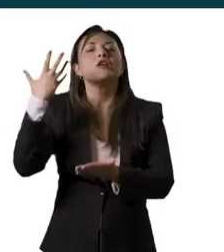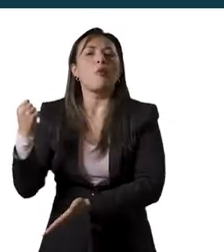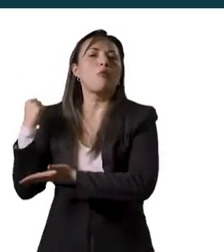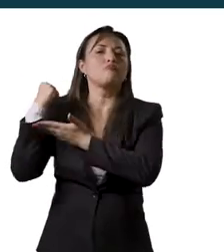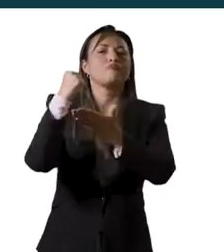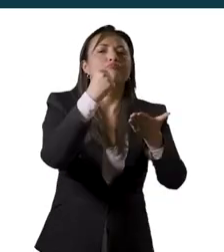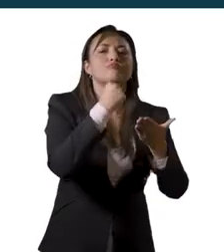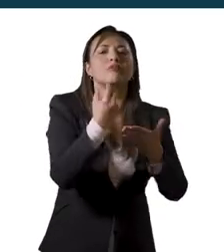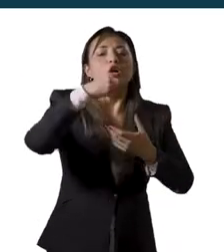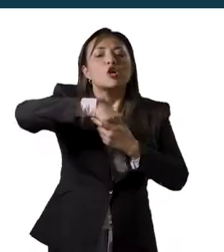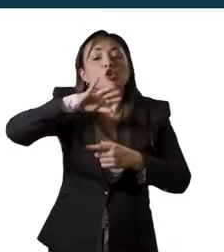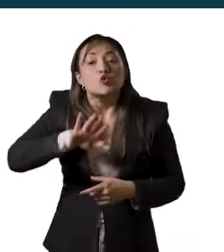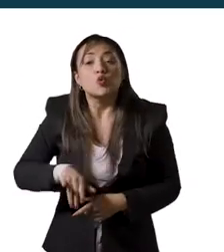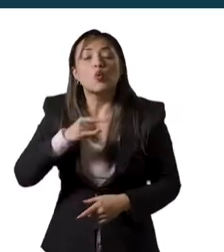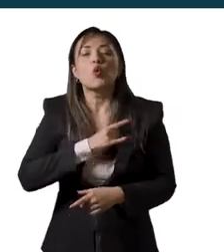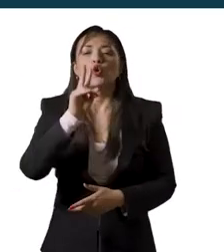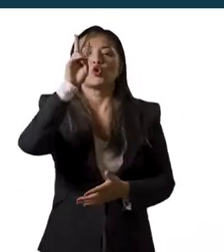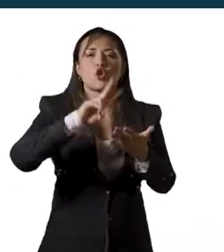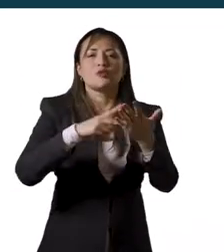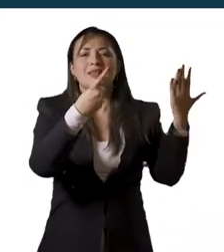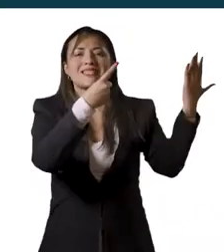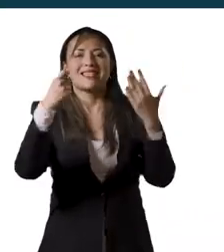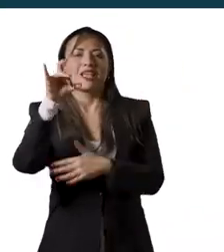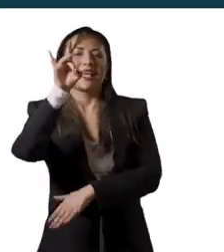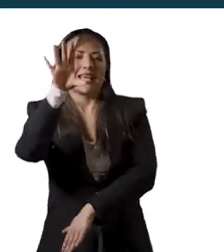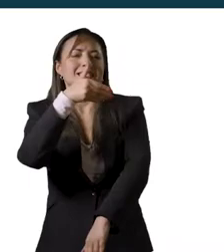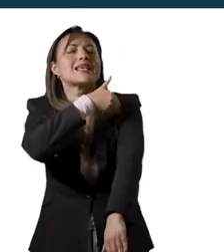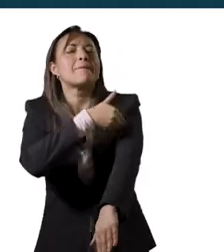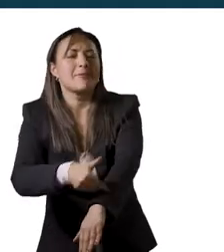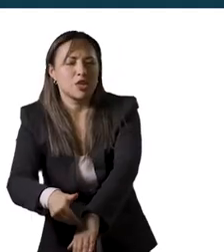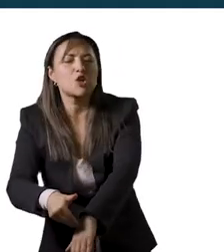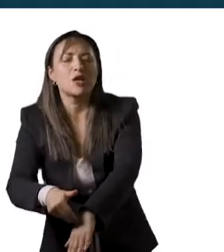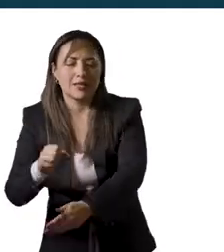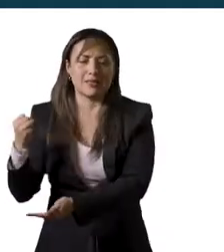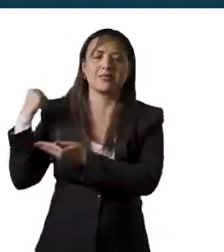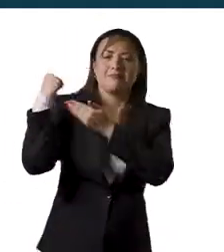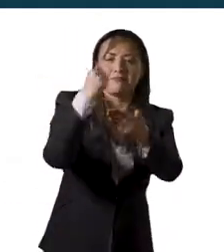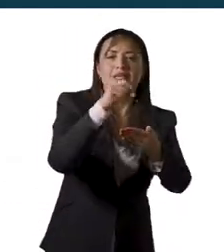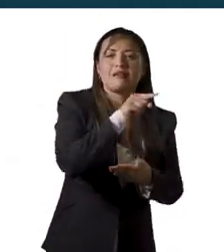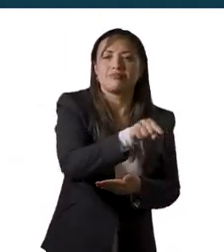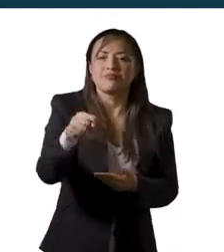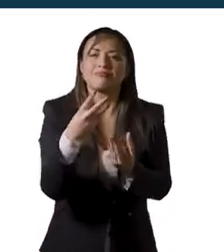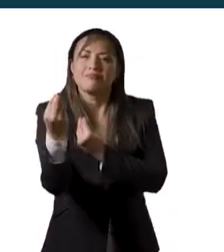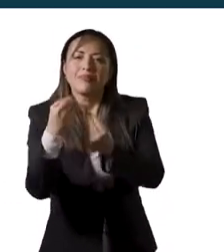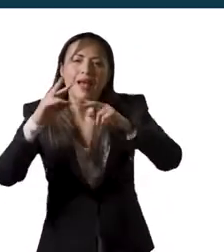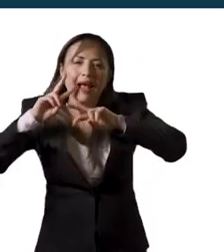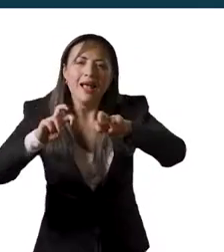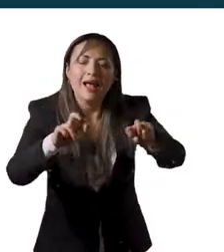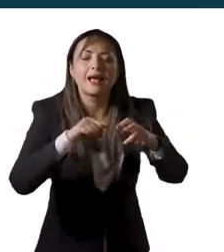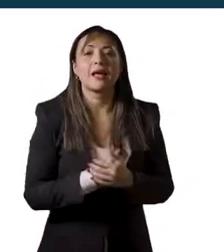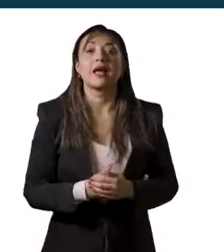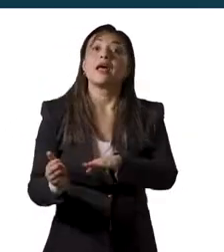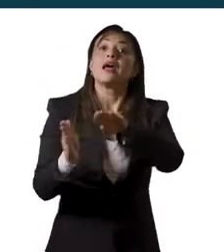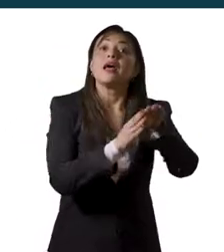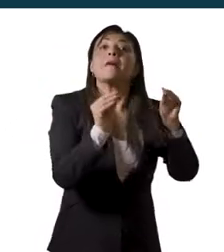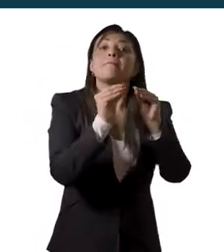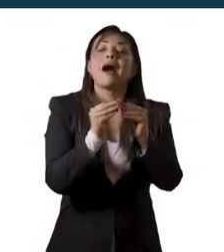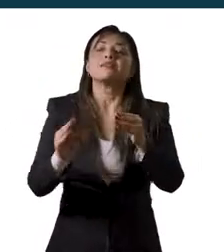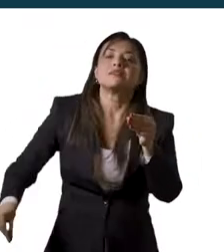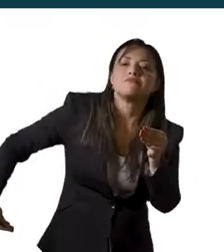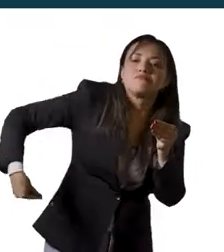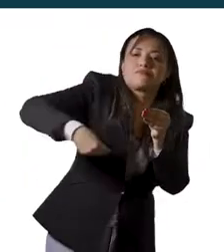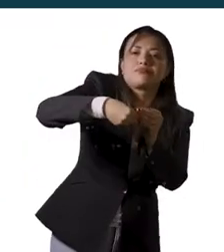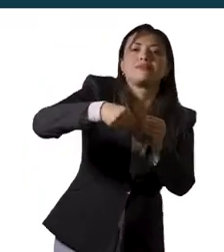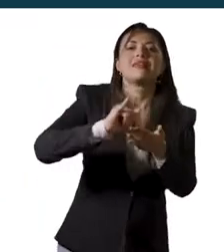con una asignación de recursos internos de 2,615,507,470 pesos